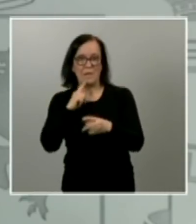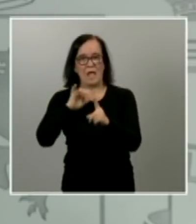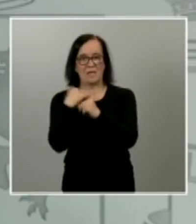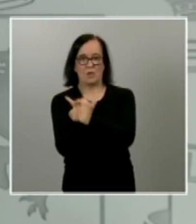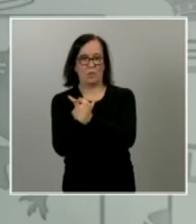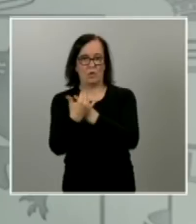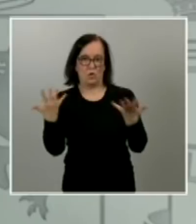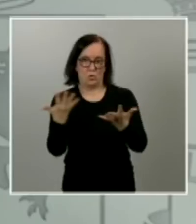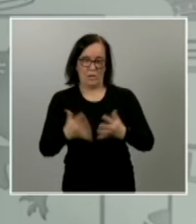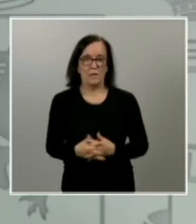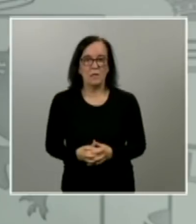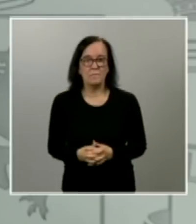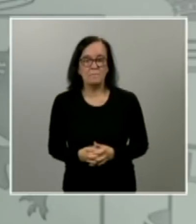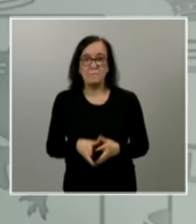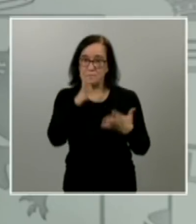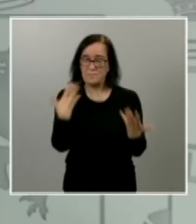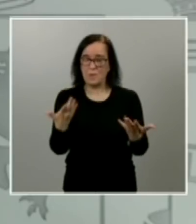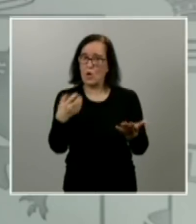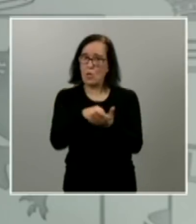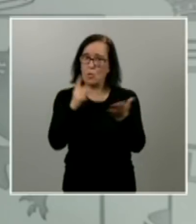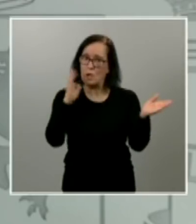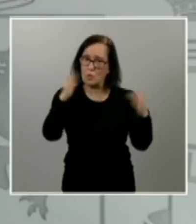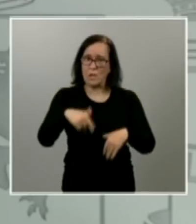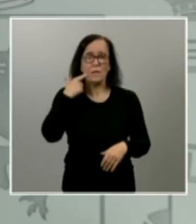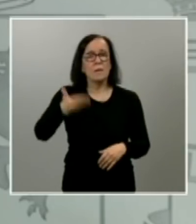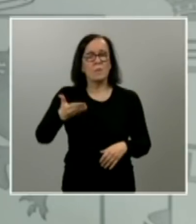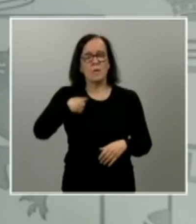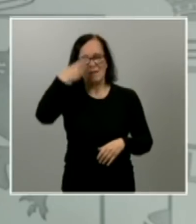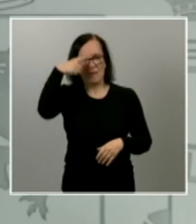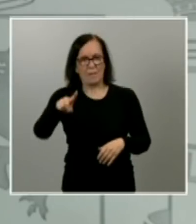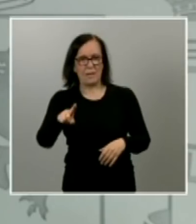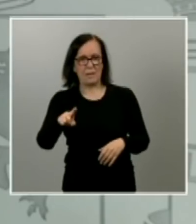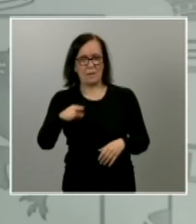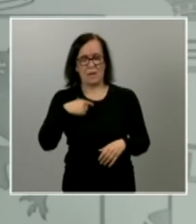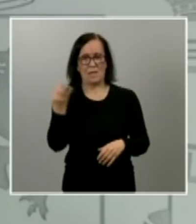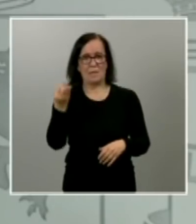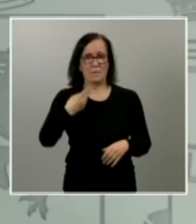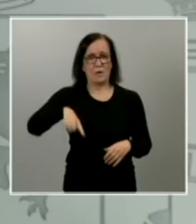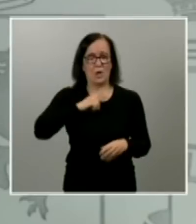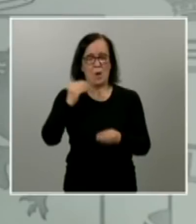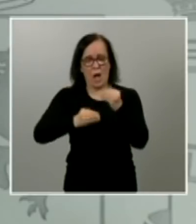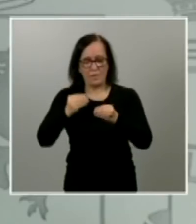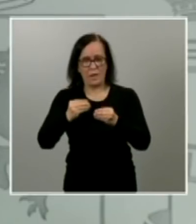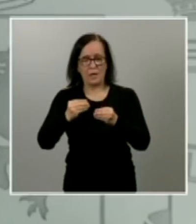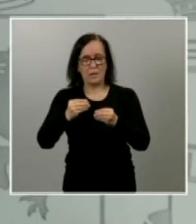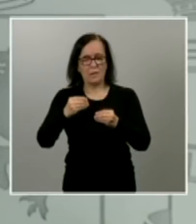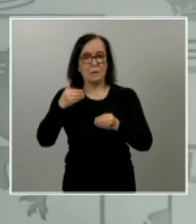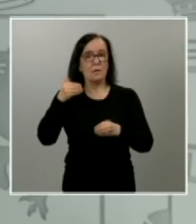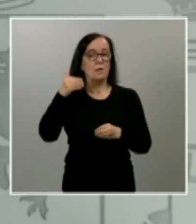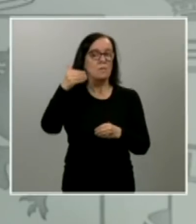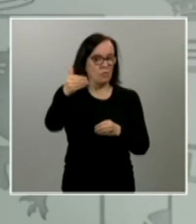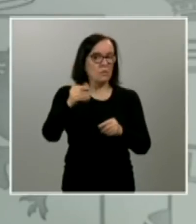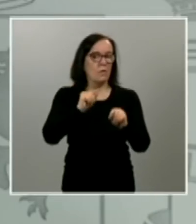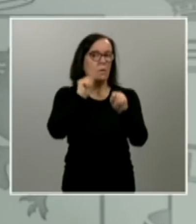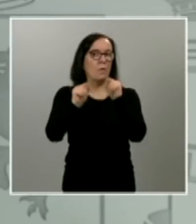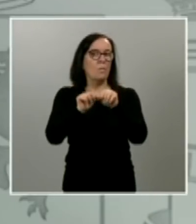sin duda alguna también es importante ser conscientes de que tendremos que hacer frente a futuras pandemias a lo mejor no de